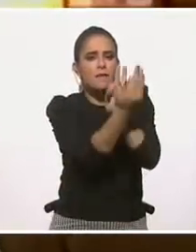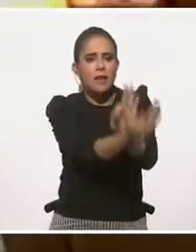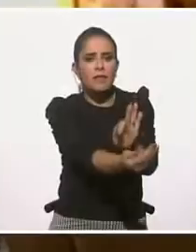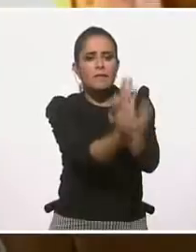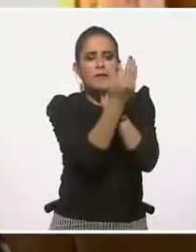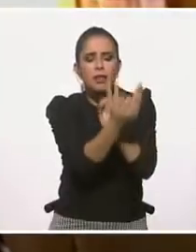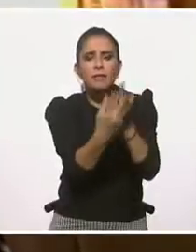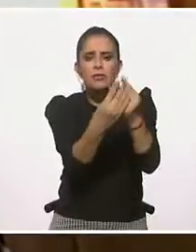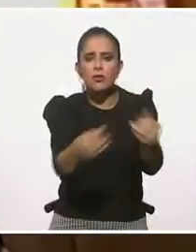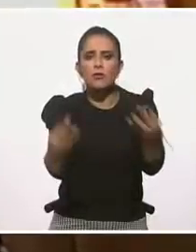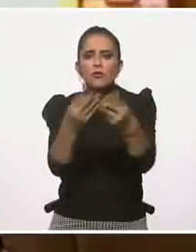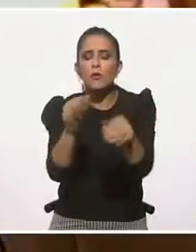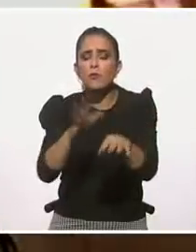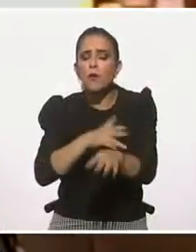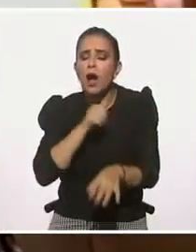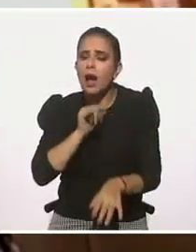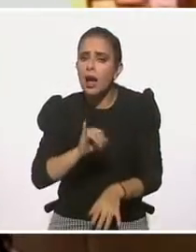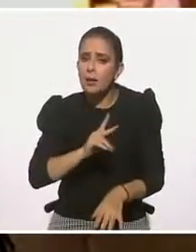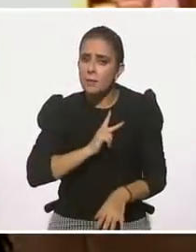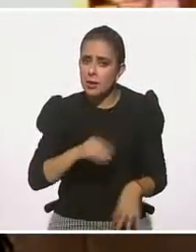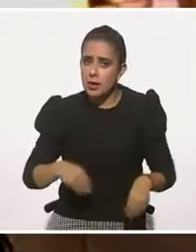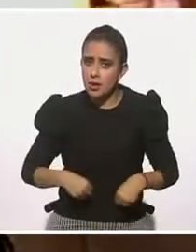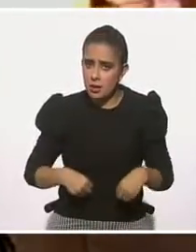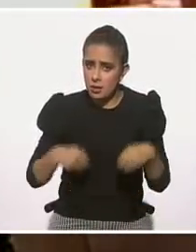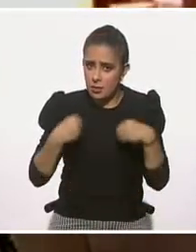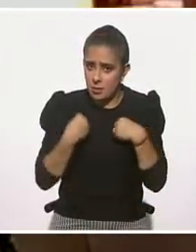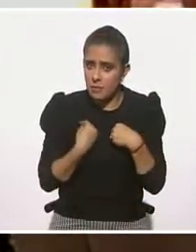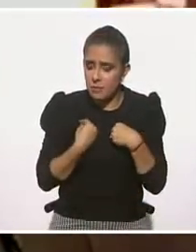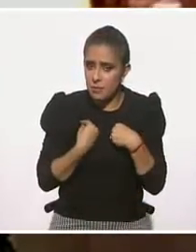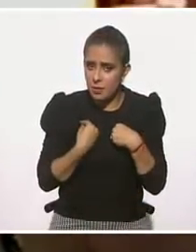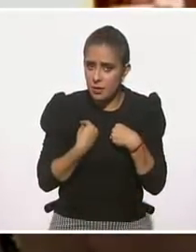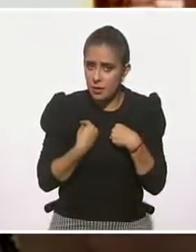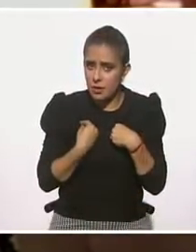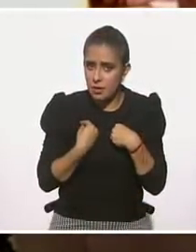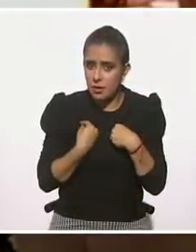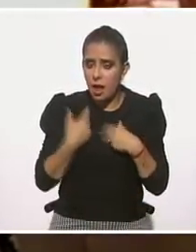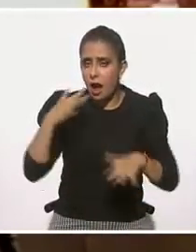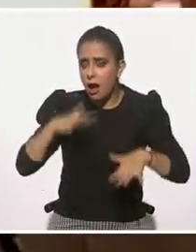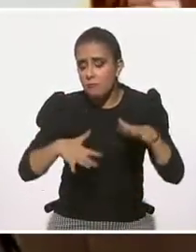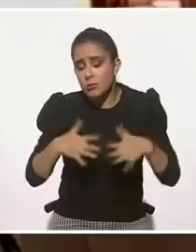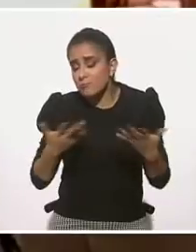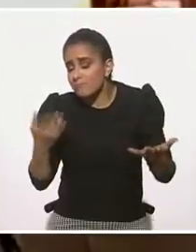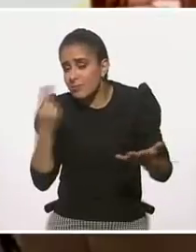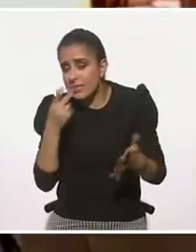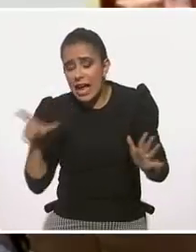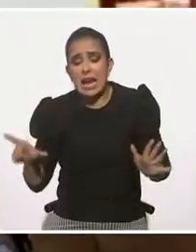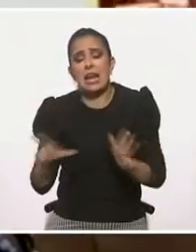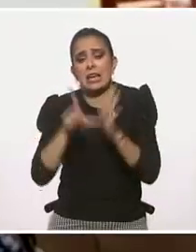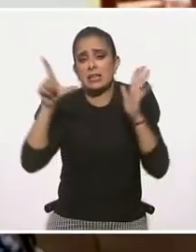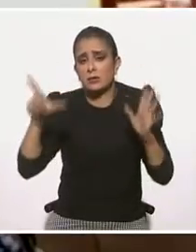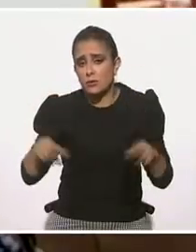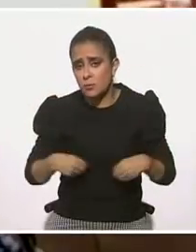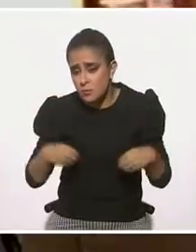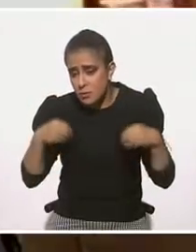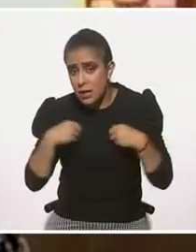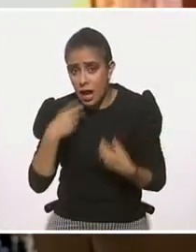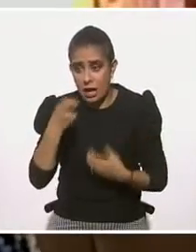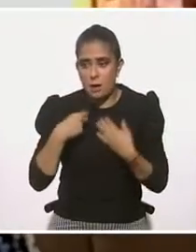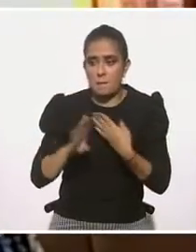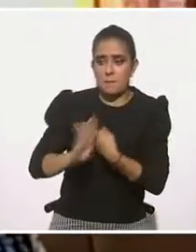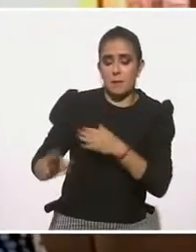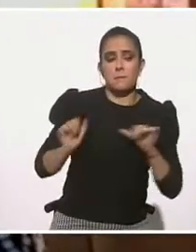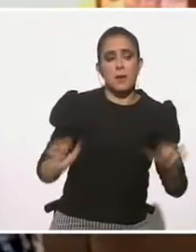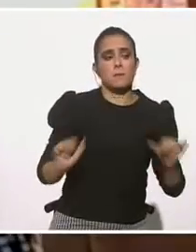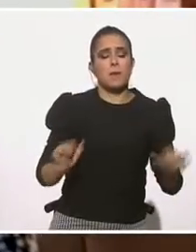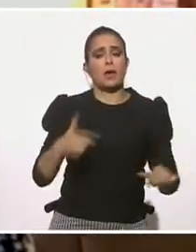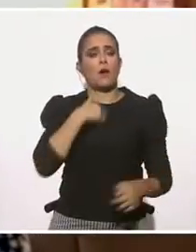son a veces necesarios, que no se pueden evitar, que no están